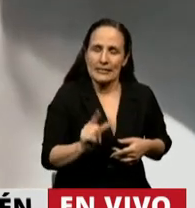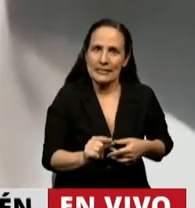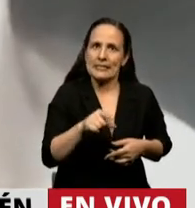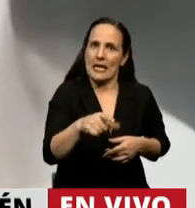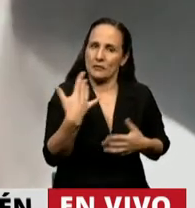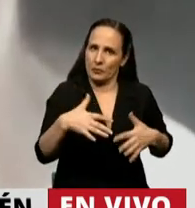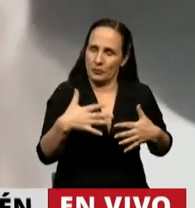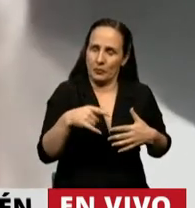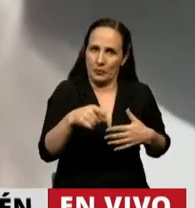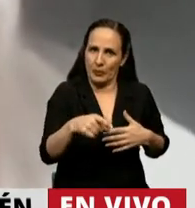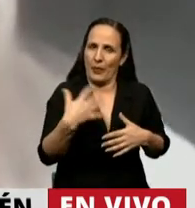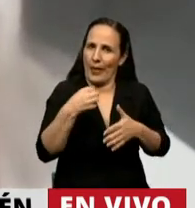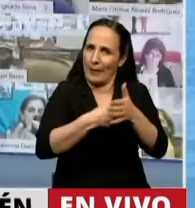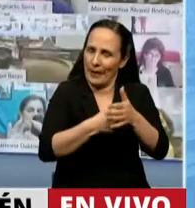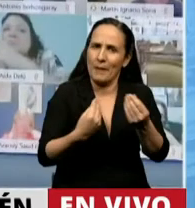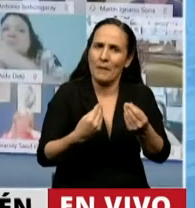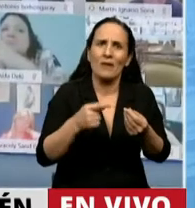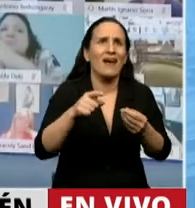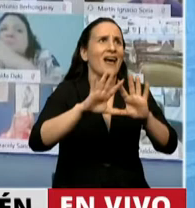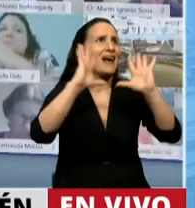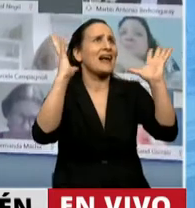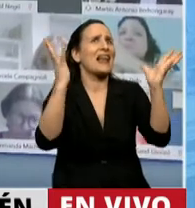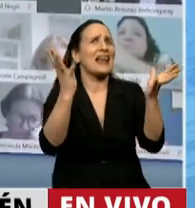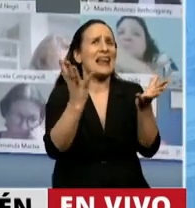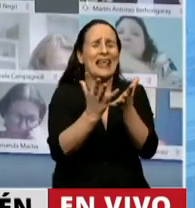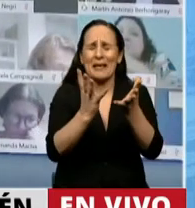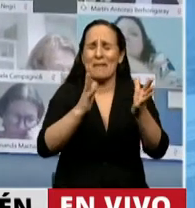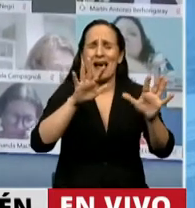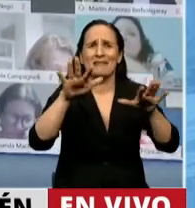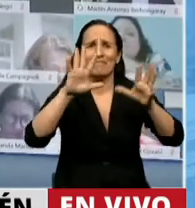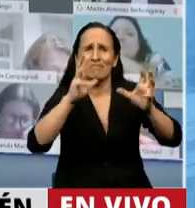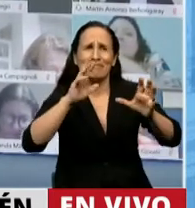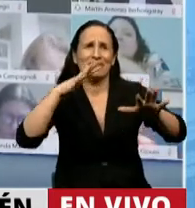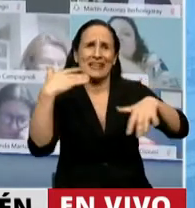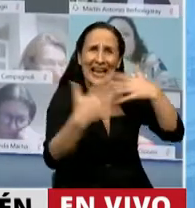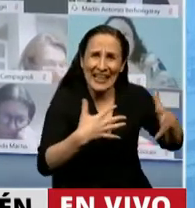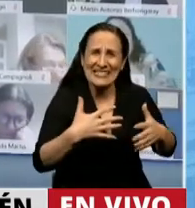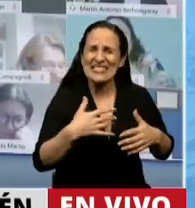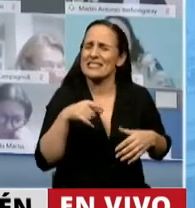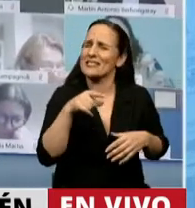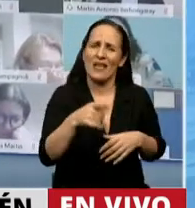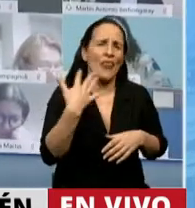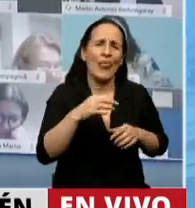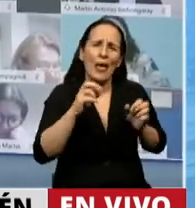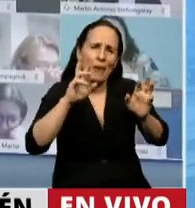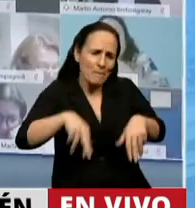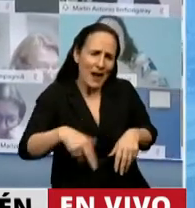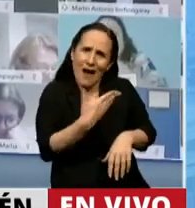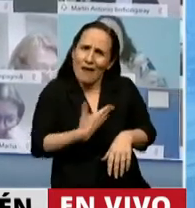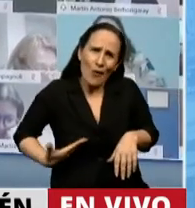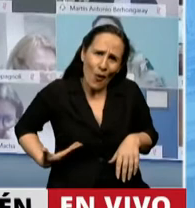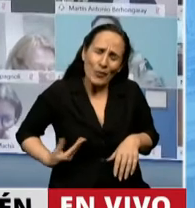la crisis climática global deben llevar adelante políticas públicas que garanticen su conservación y